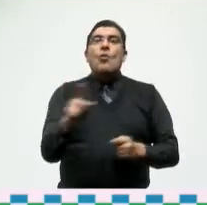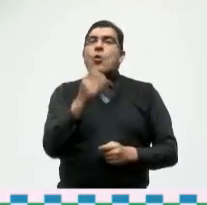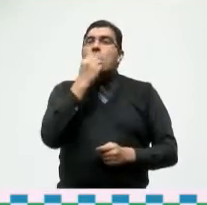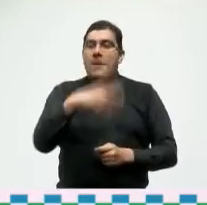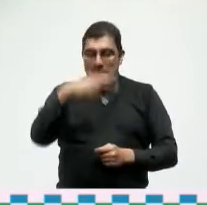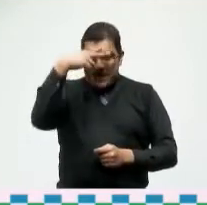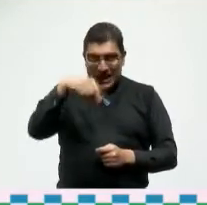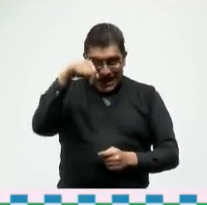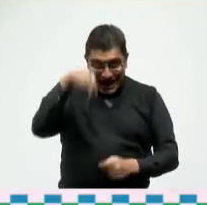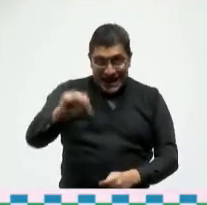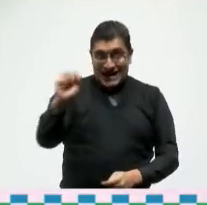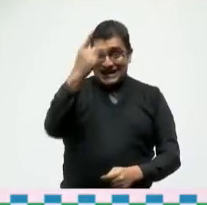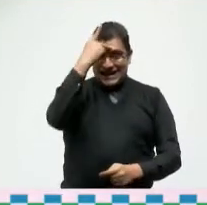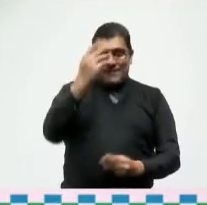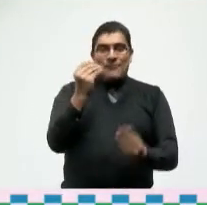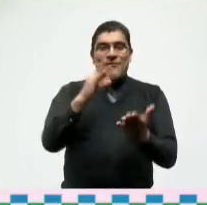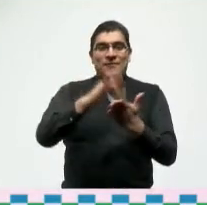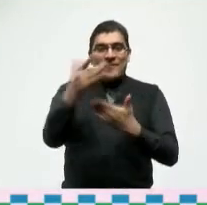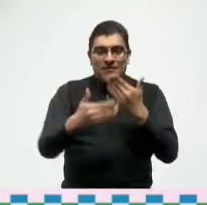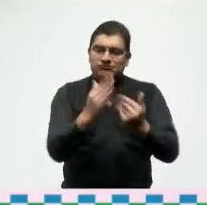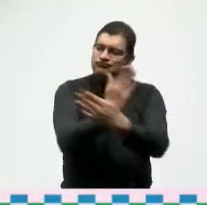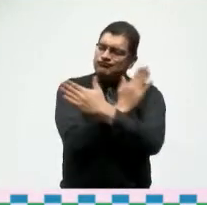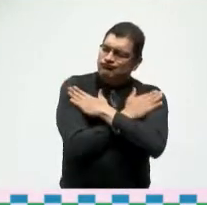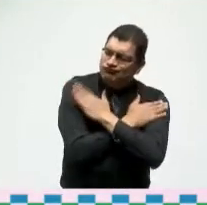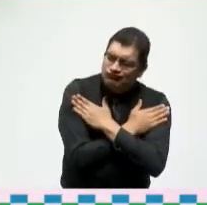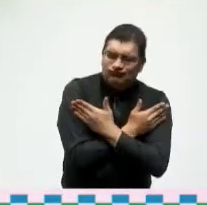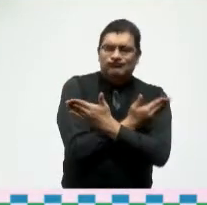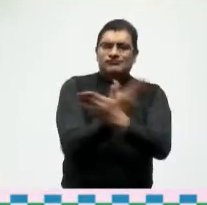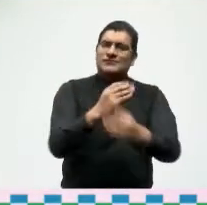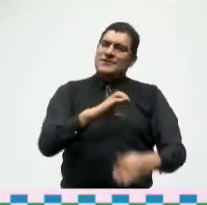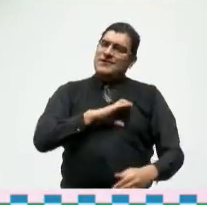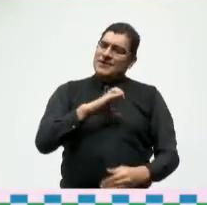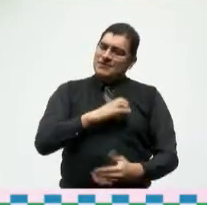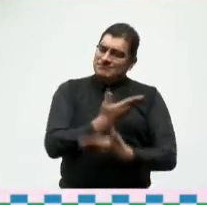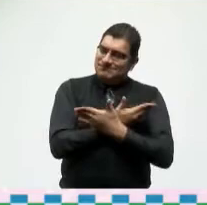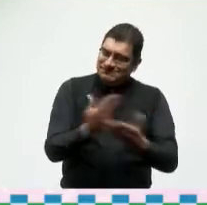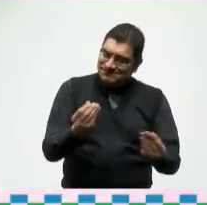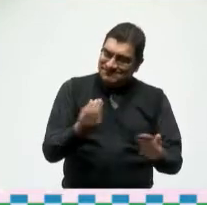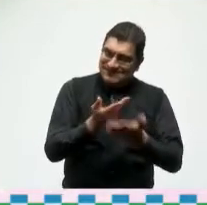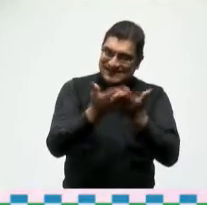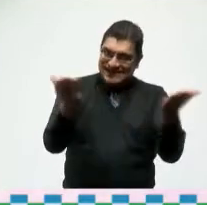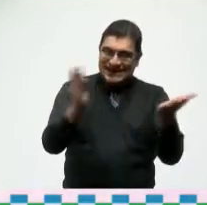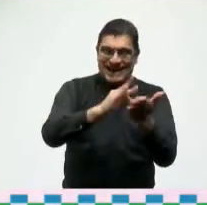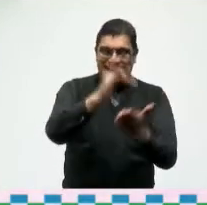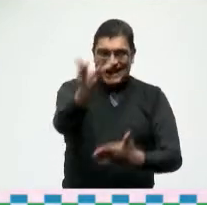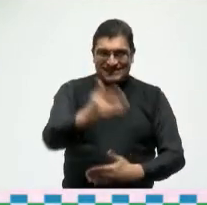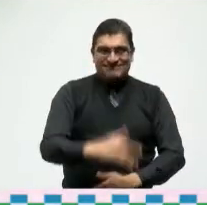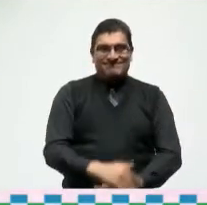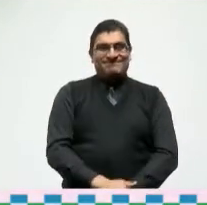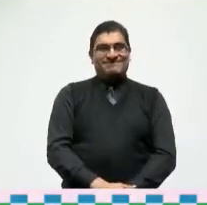desde San Luis Potosí muchas gracias los abrazo a todos con mucho aprecio y cariño gracias